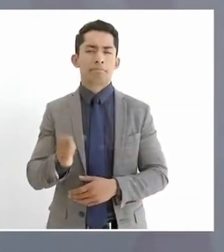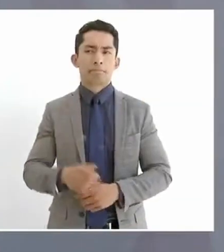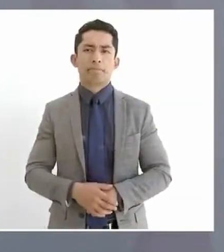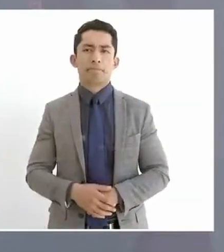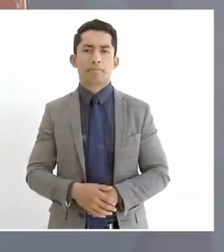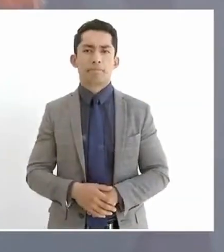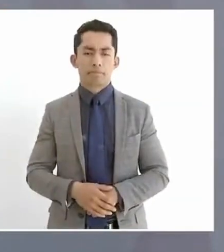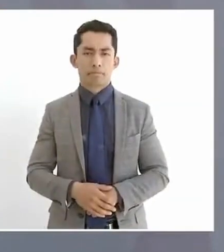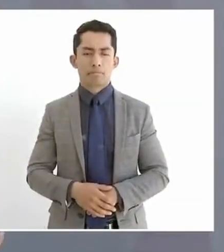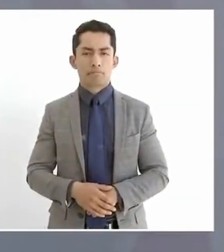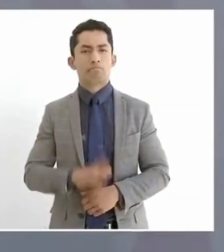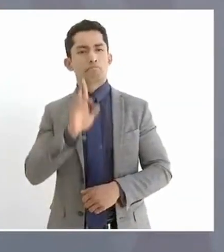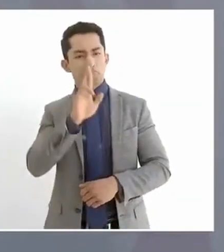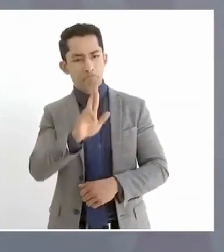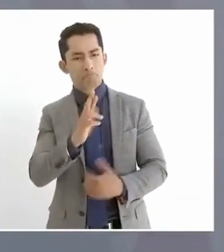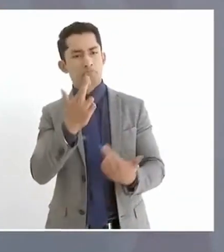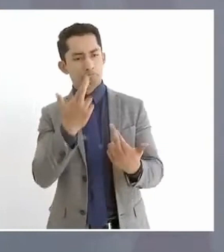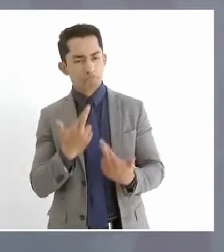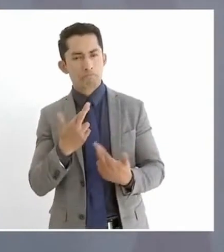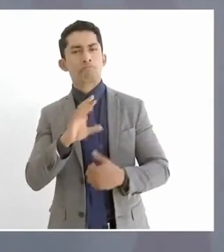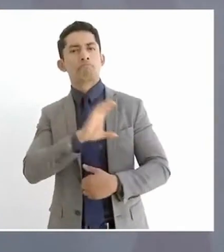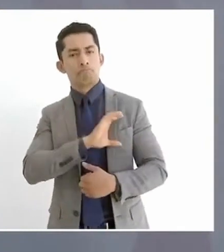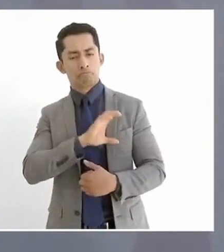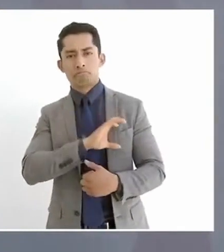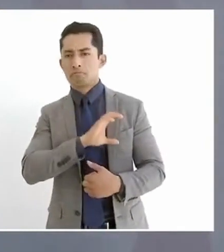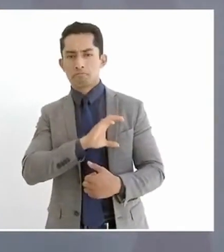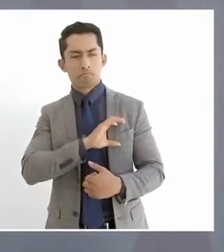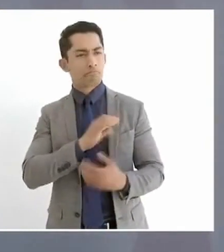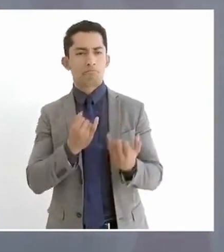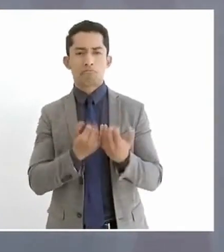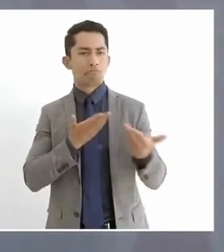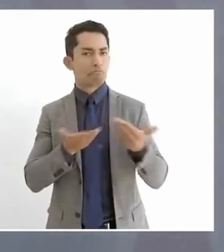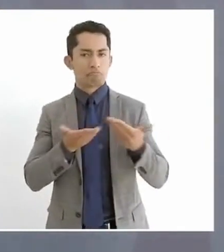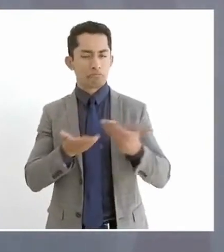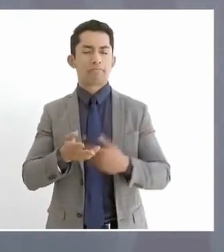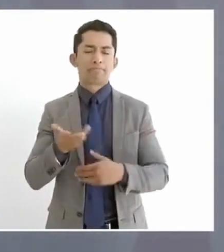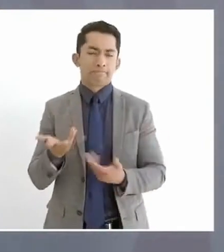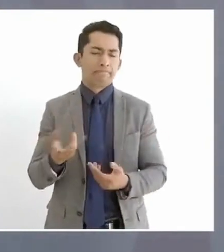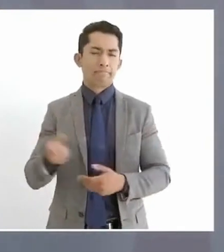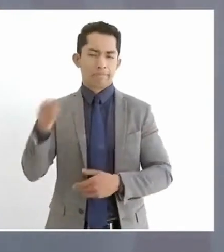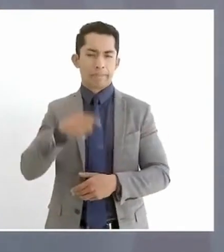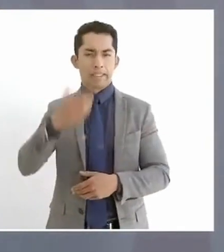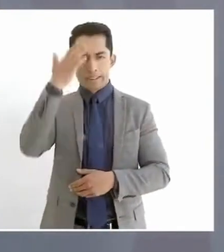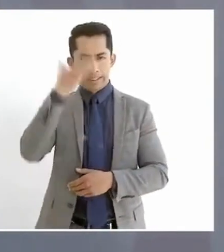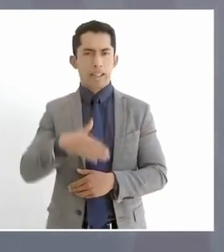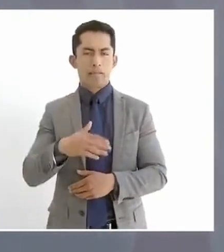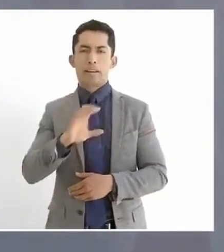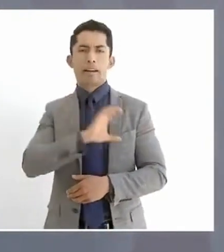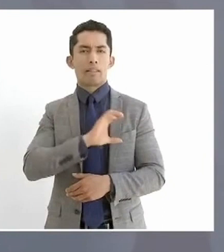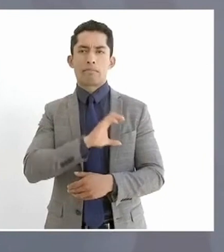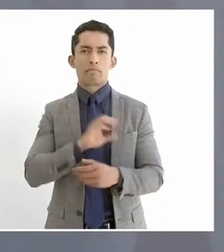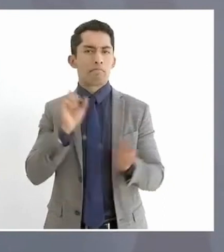Nos respetamos y nos queremos, que es un afecto